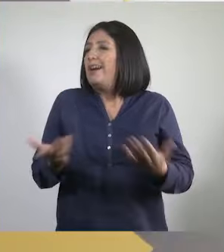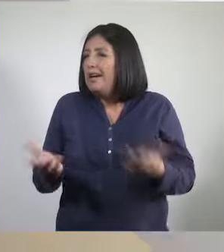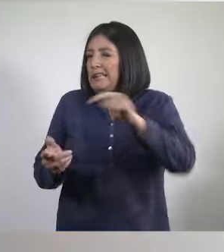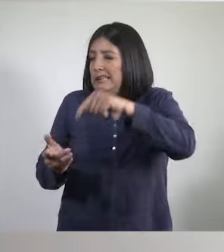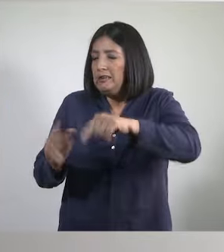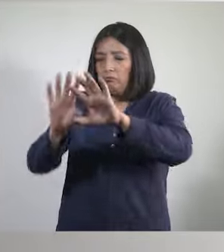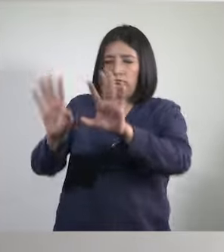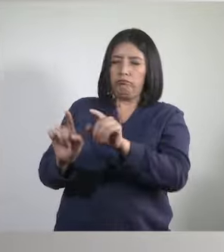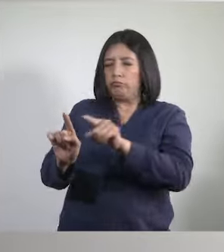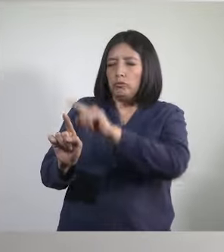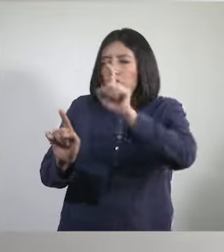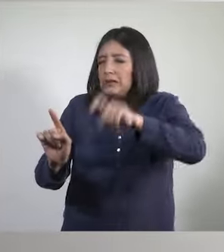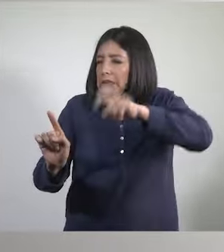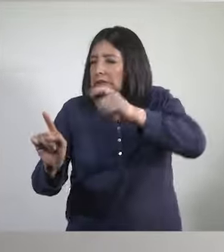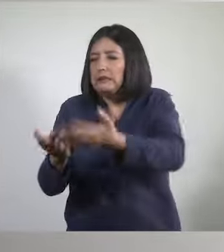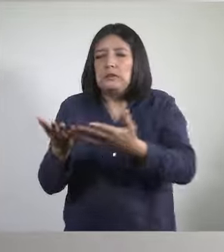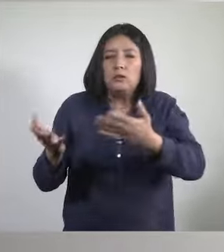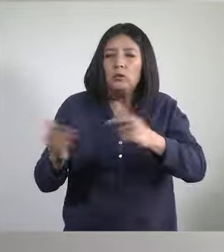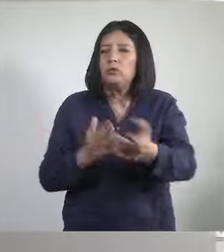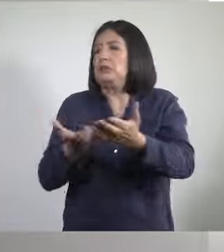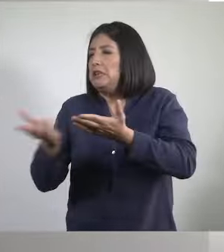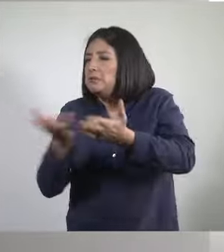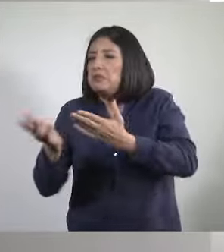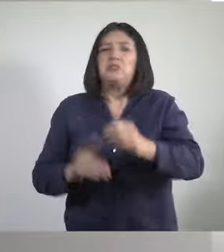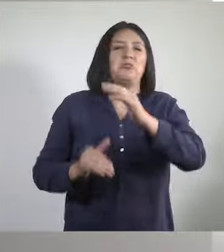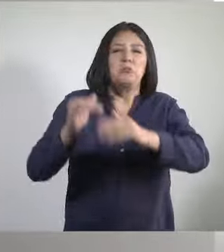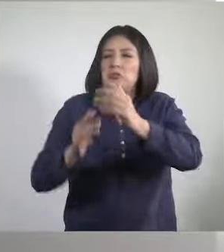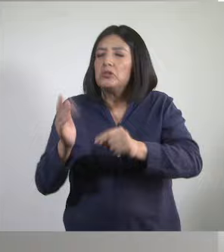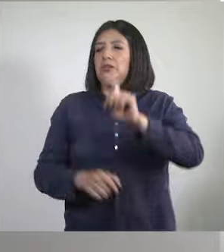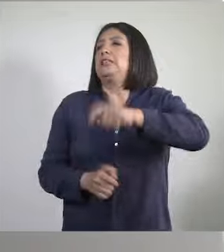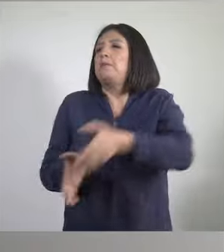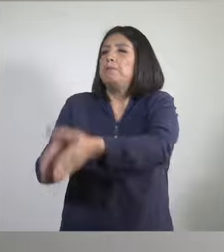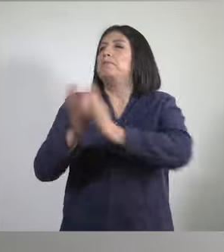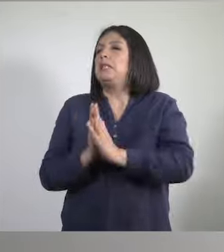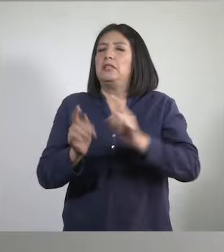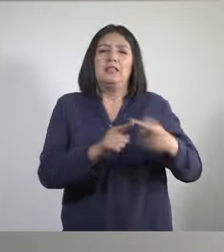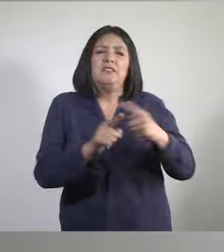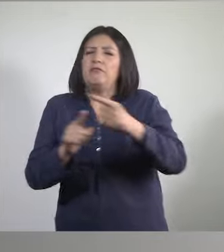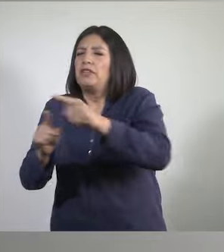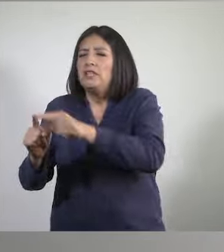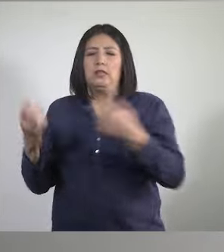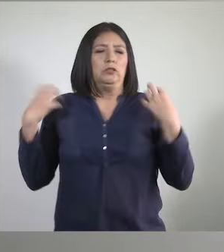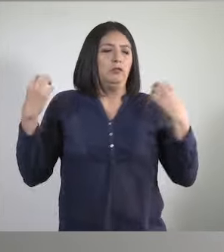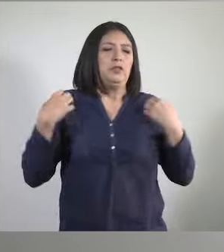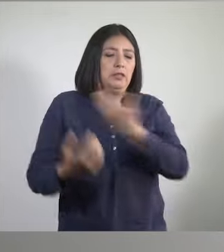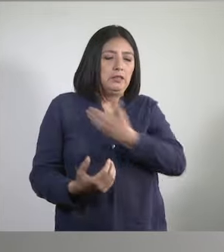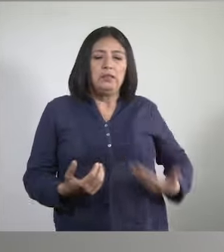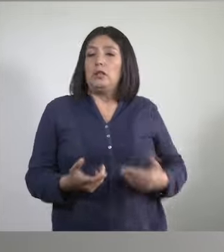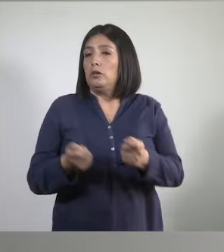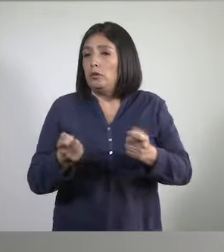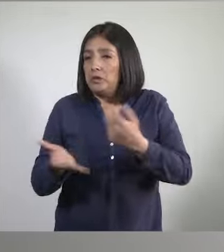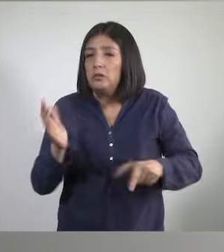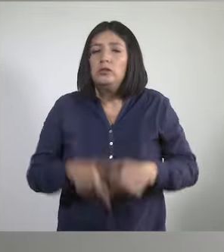Aquí encontrarás todos los requerimientos de bienes, servicios y obras solicitados por todas las instituciones del